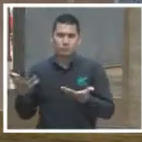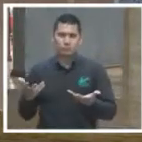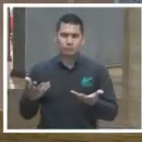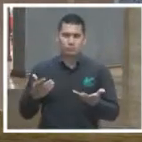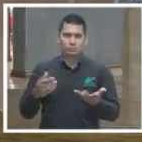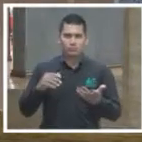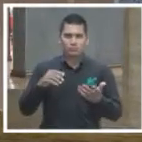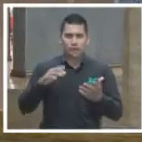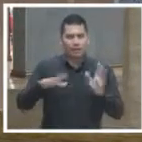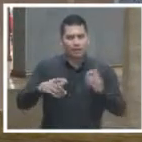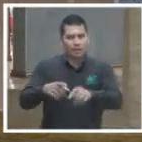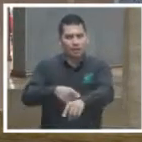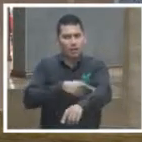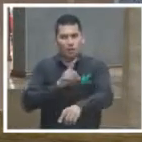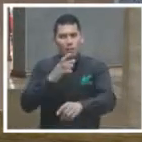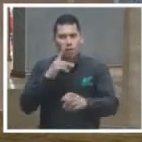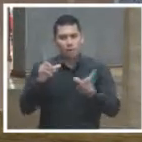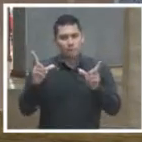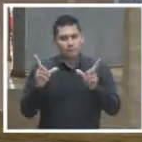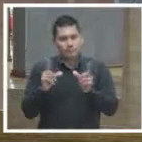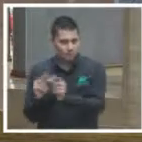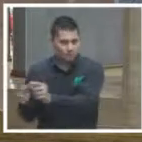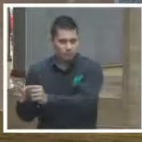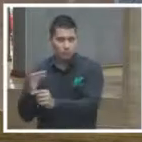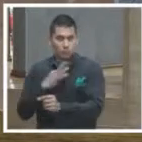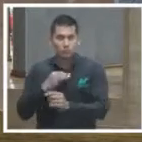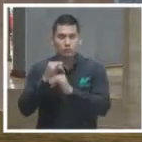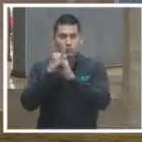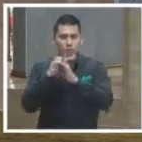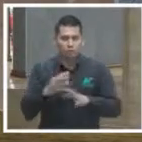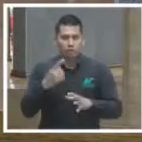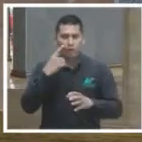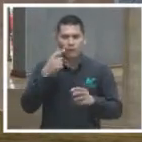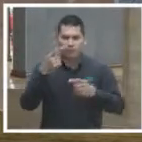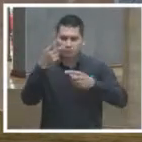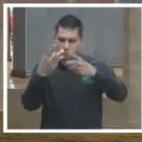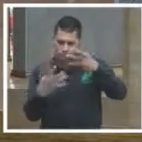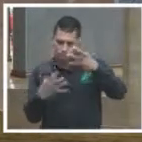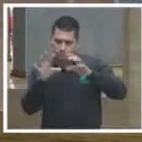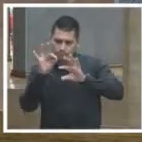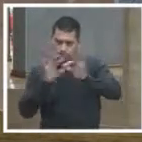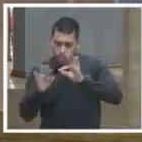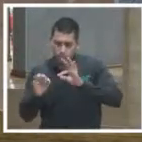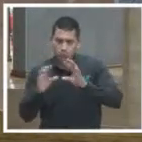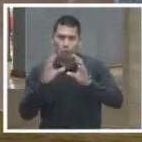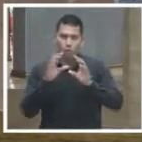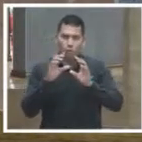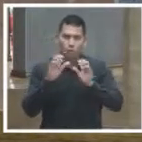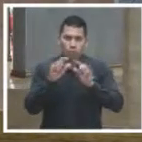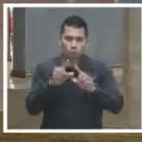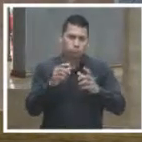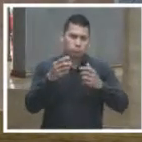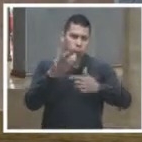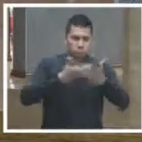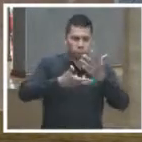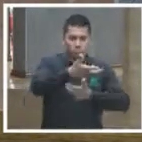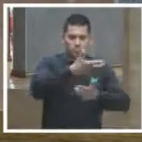trámites judiciales pueden consultar información o interactuar a través de esta plataforma